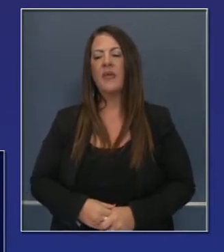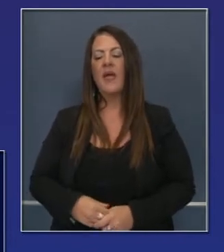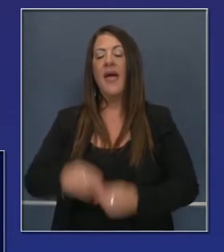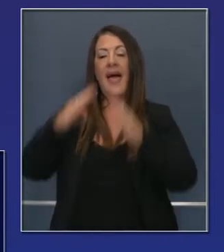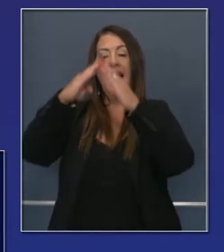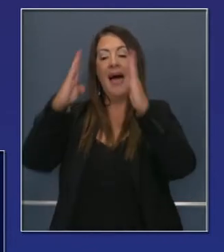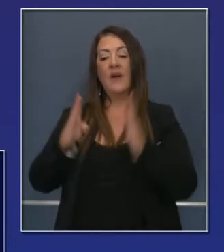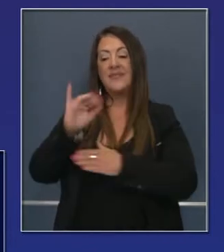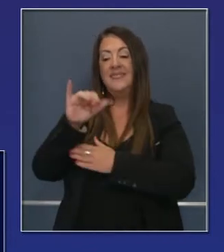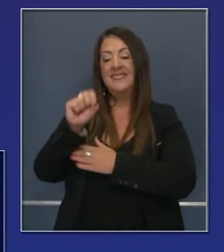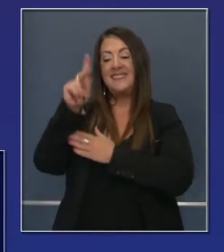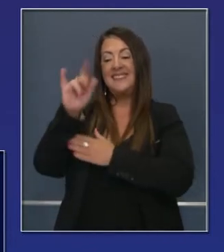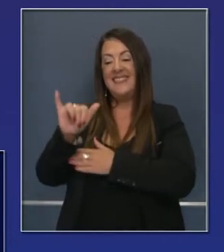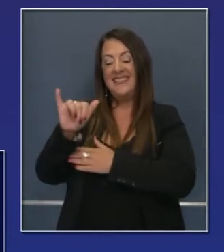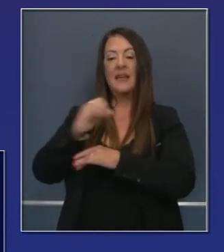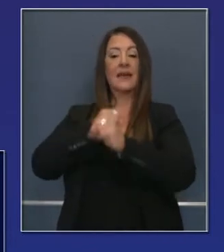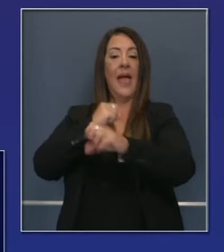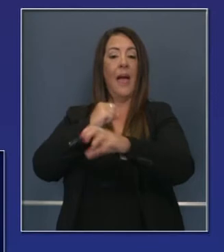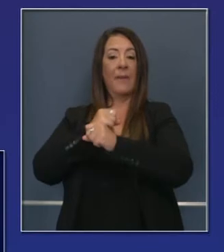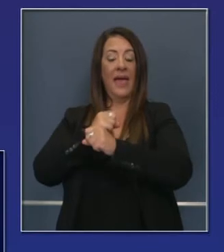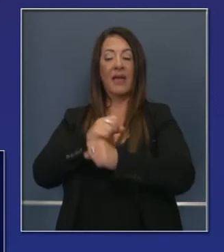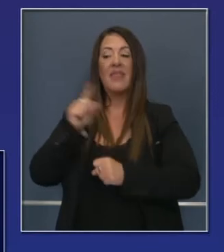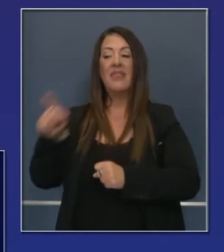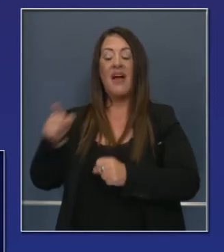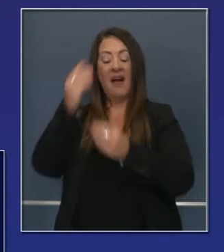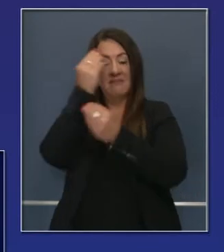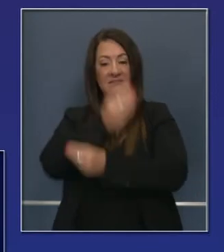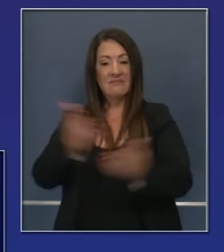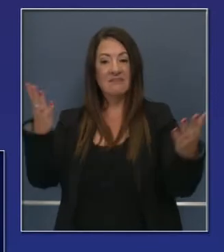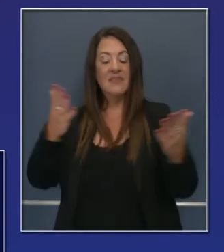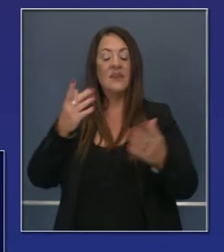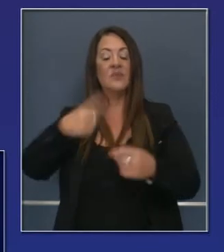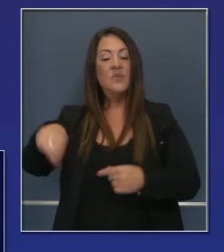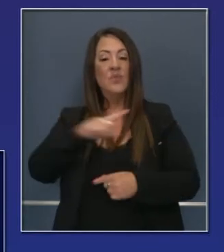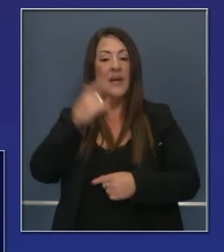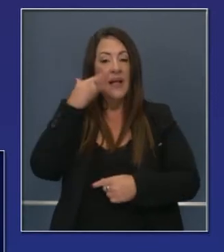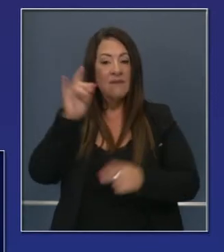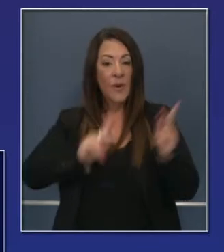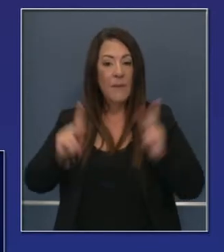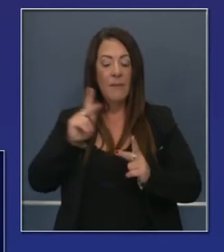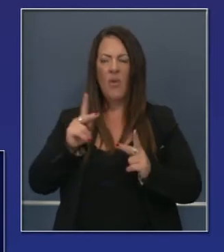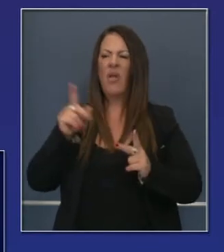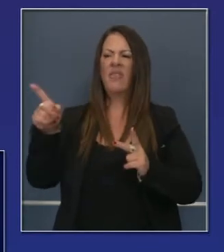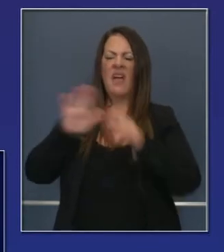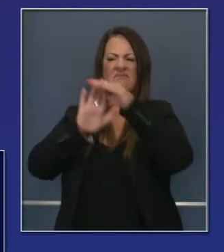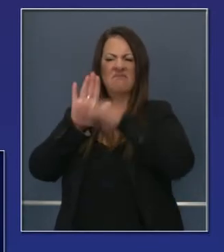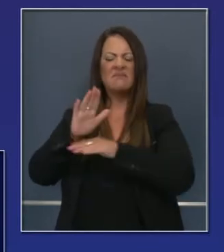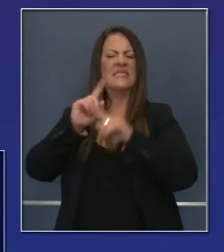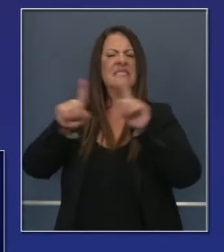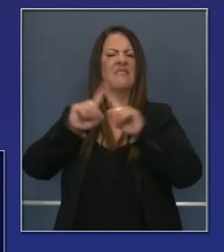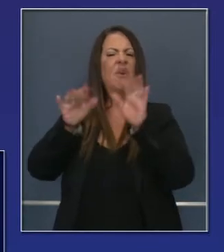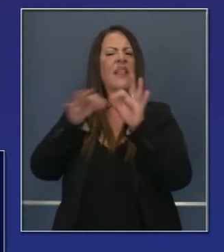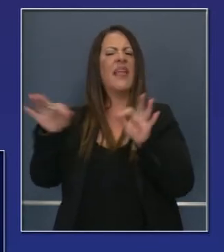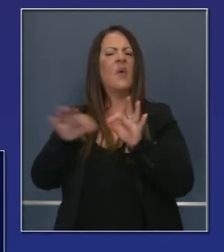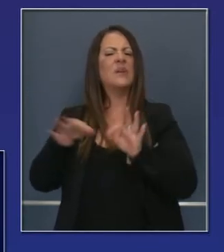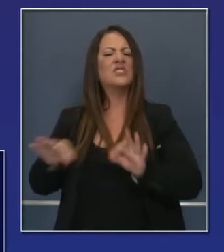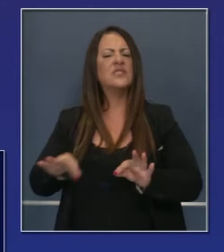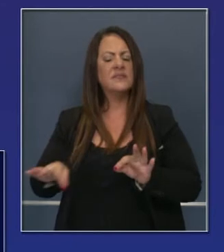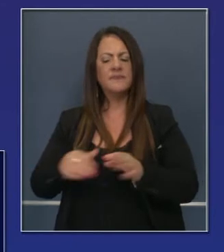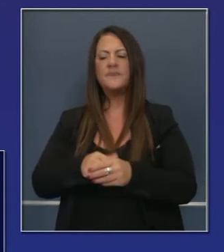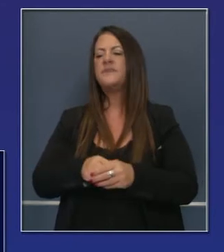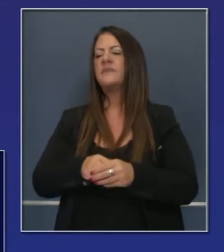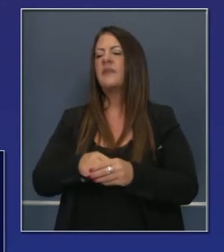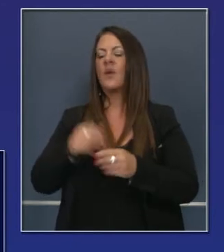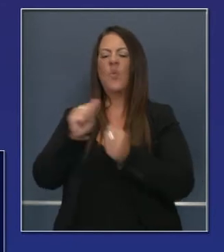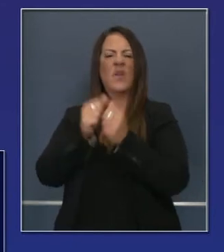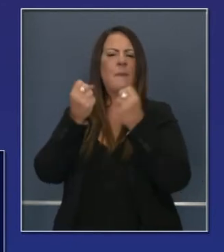Esta Housing Ski es una campaña que le brindará a los californianos información en múltiples idiomas con los